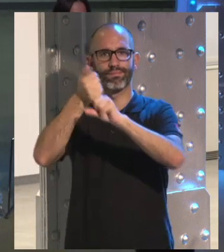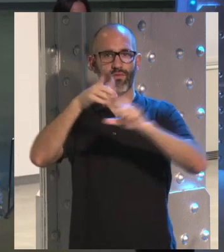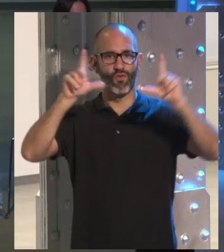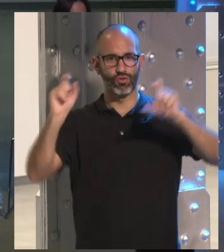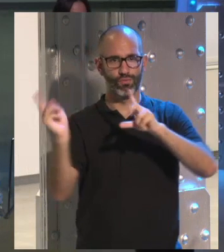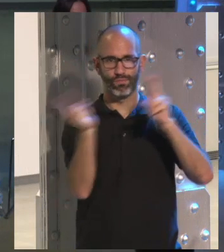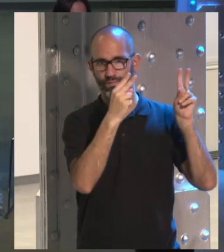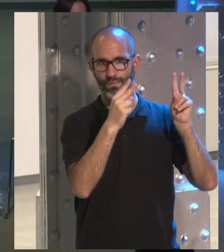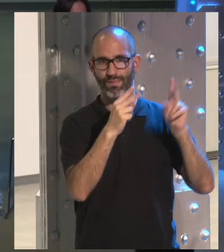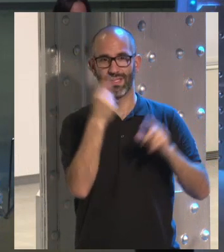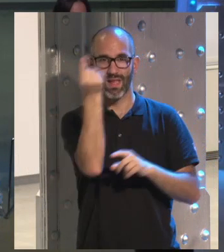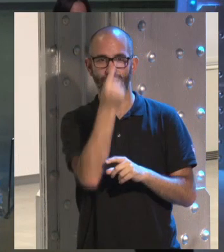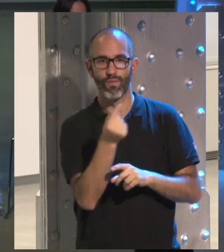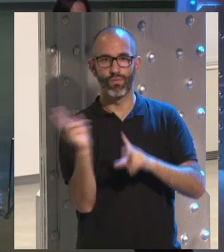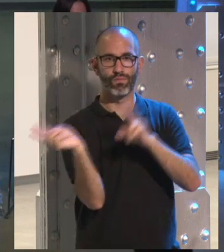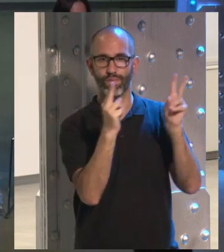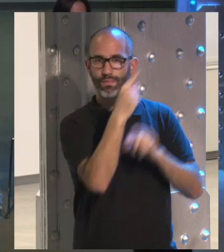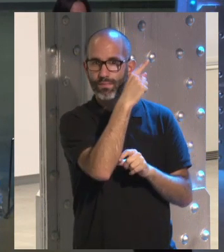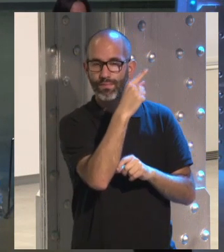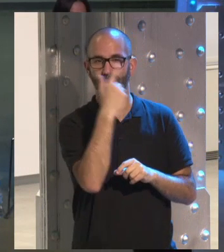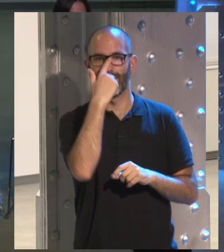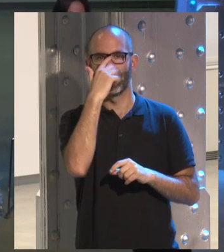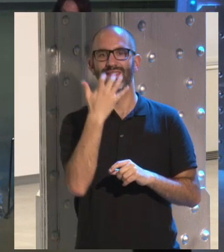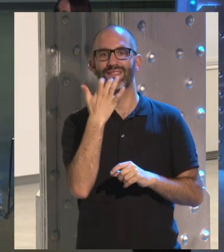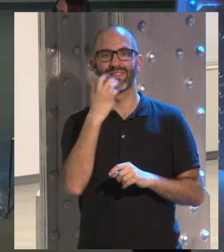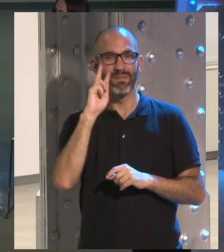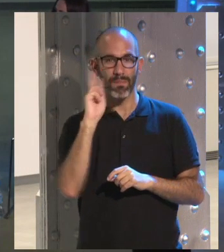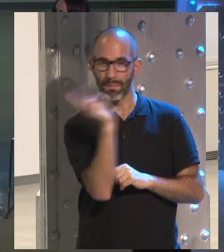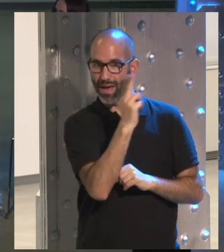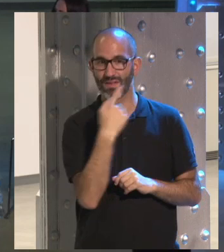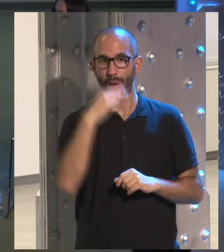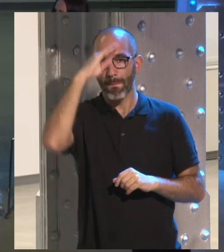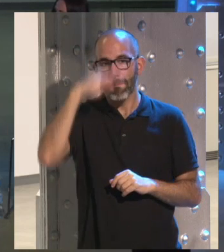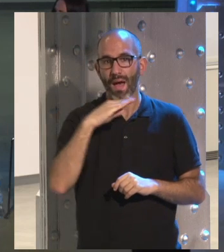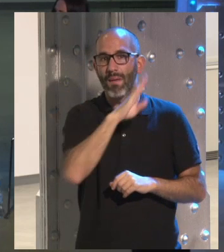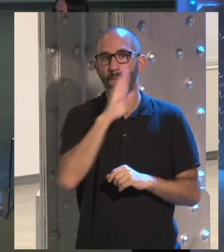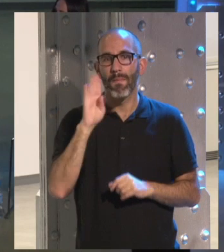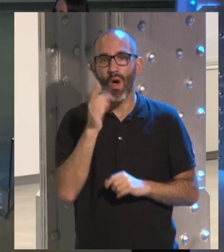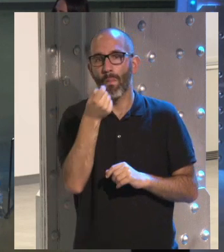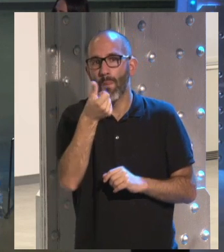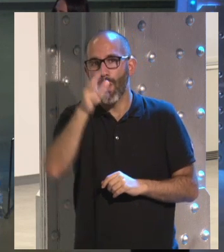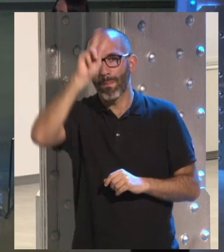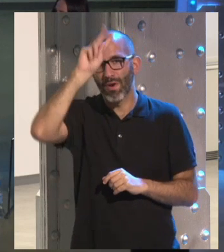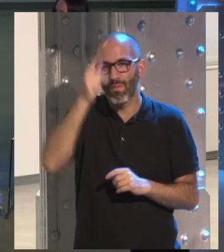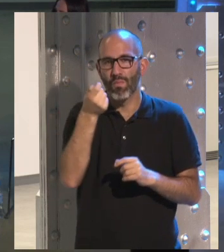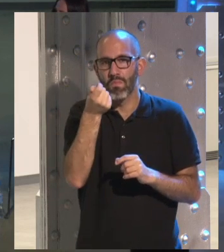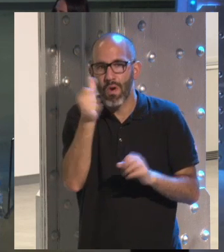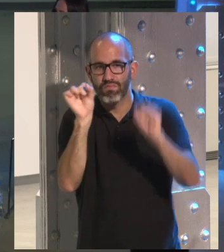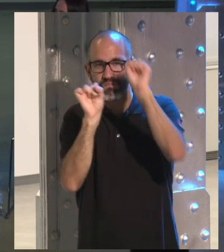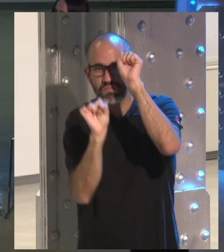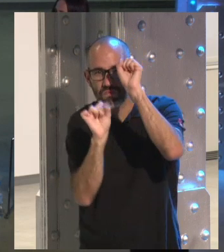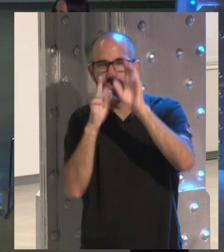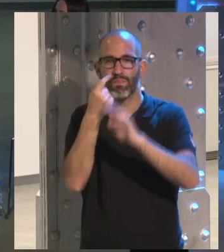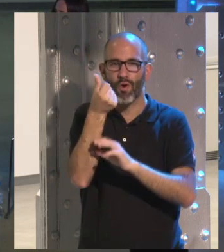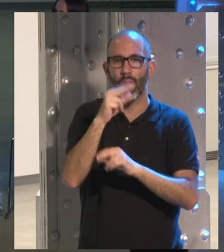Esta fotografía, o este dibujo, perdón, si veis, pues hay un padre y una madre un poco preocupados, podríamos decir, hay como un poco con